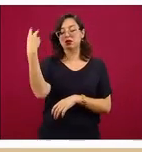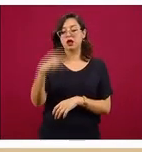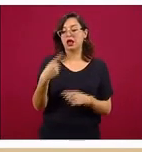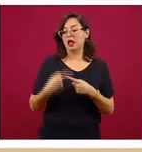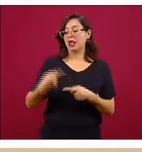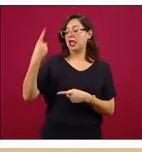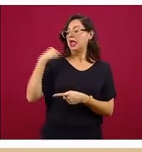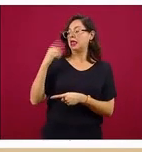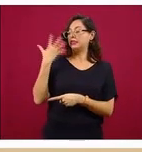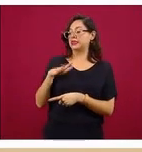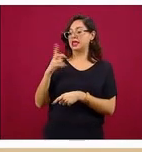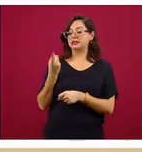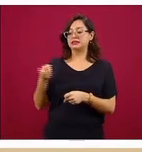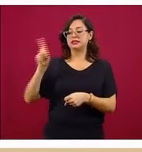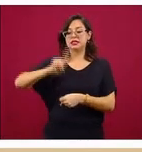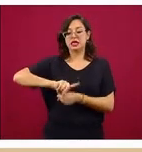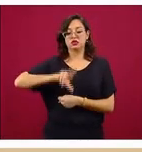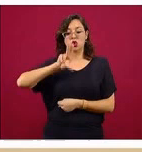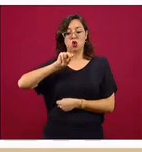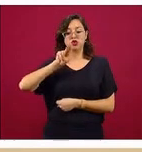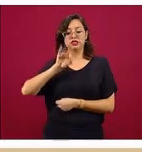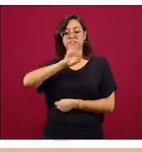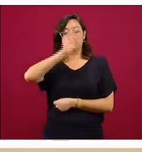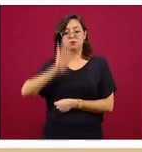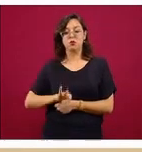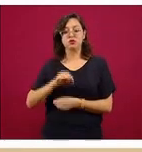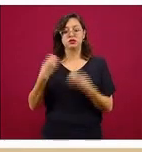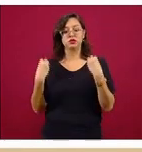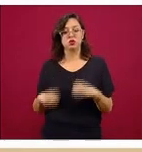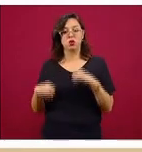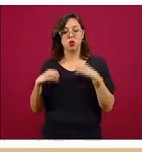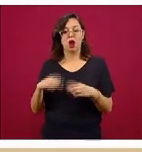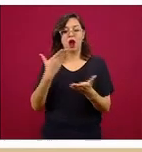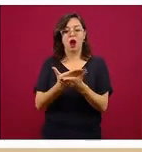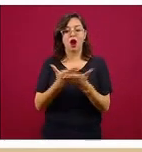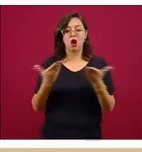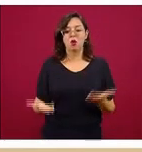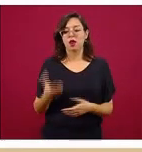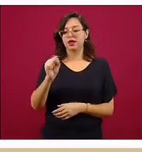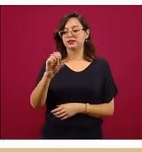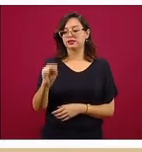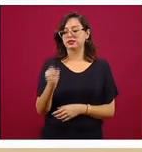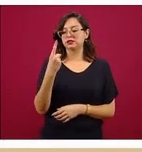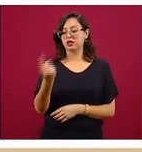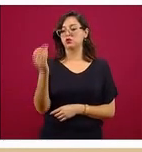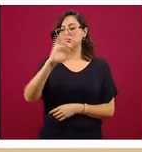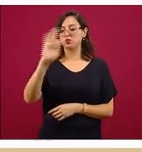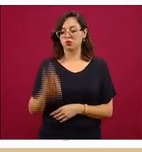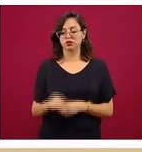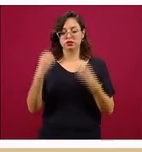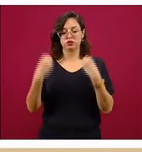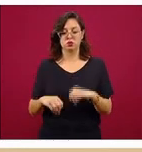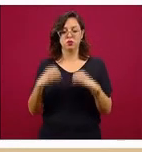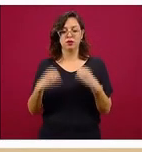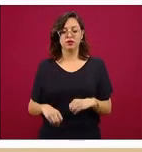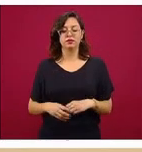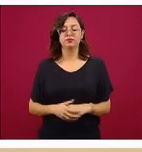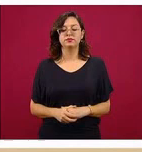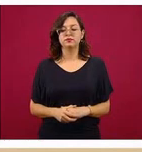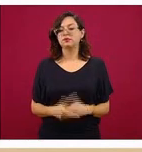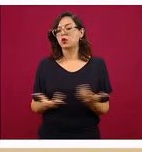10 días estaban al 80 por ciento de ocupación, hoy están al 61 por ciento de ocupación.